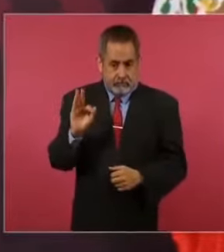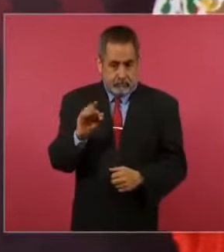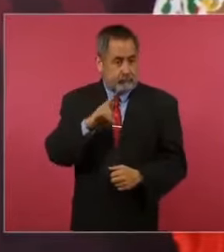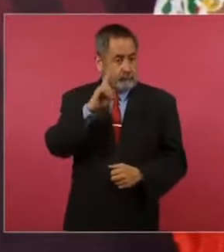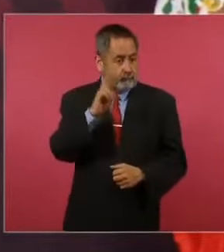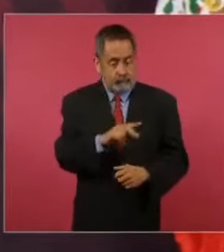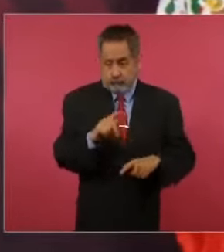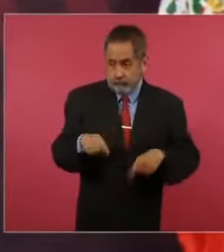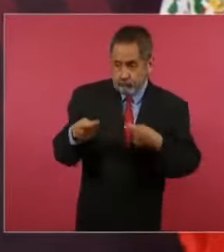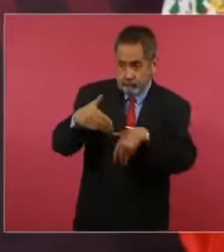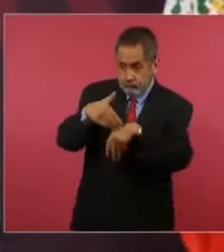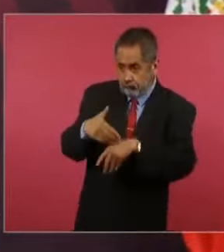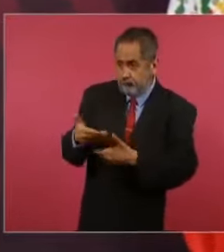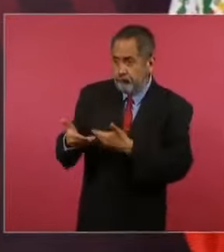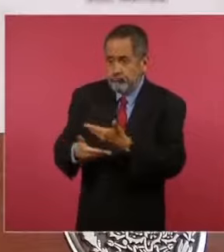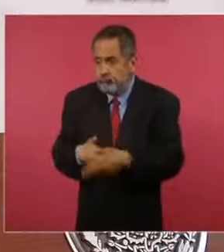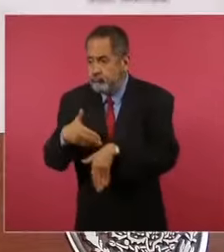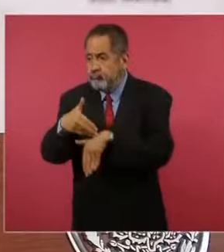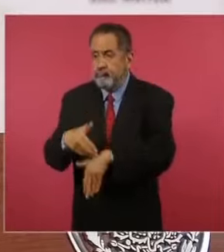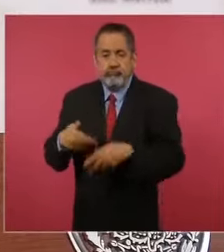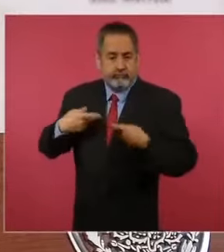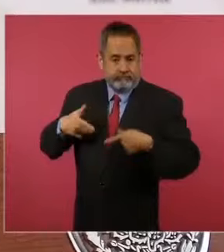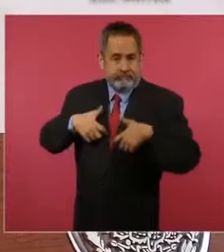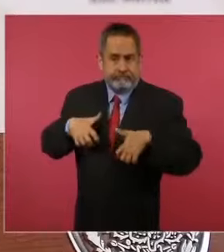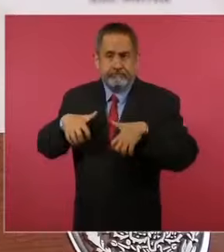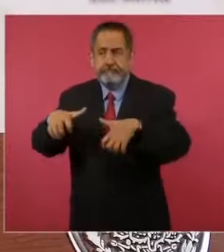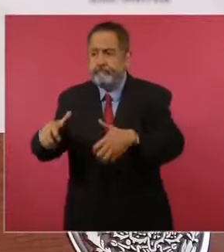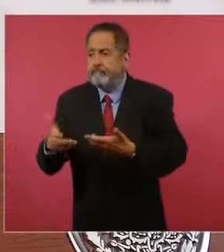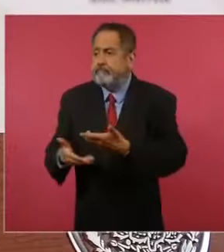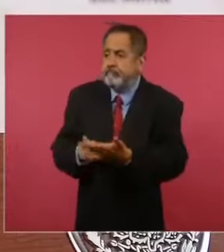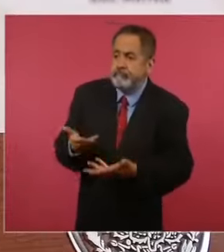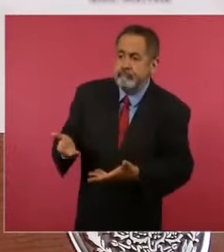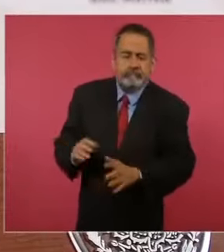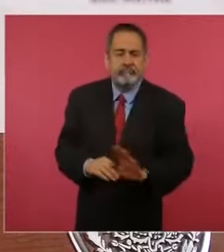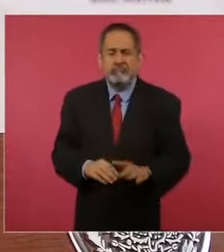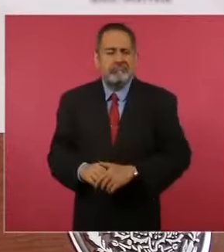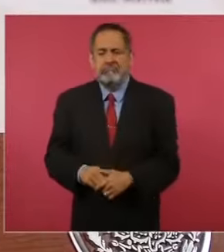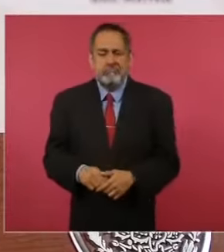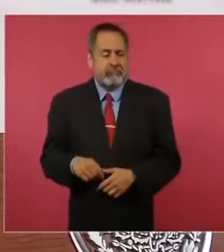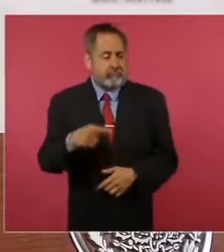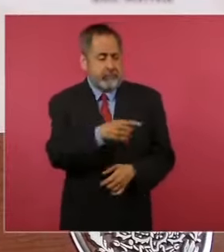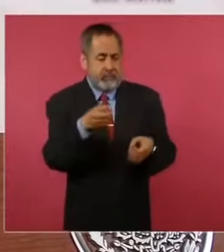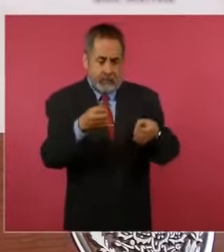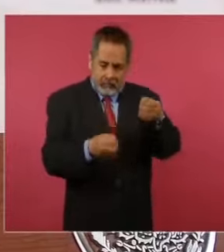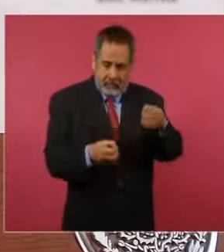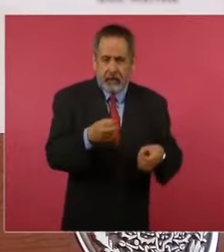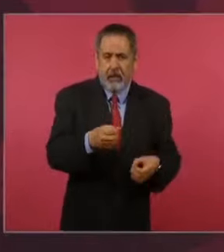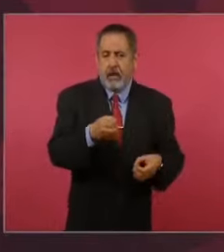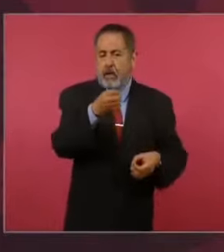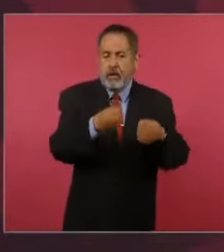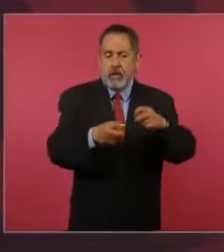servicio del pueblo, jueces, magistrados, ministros,